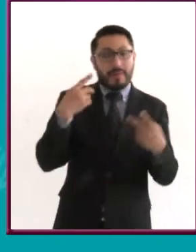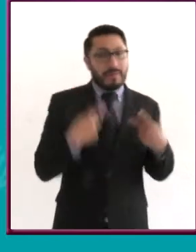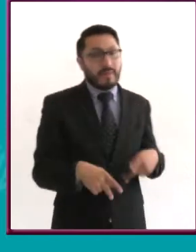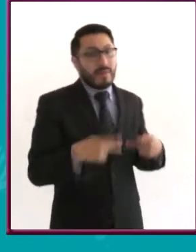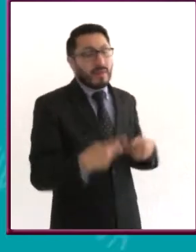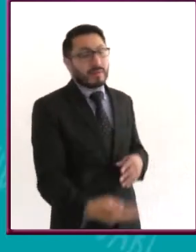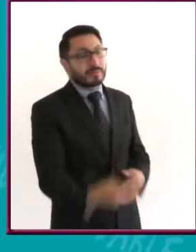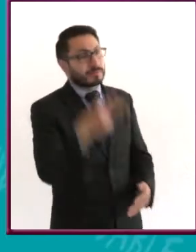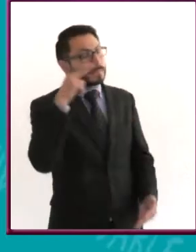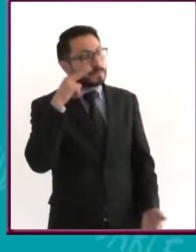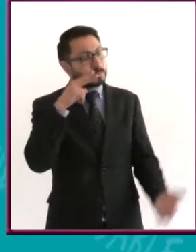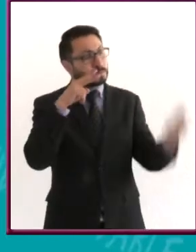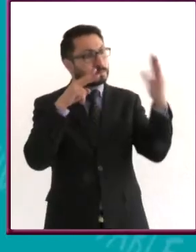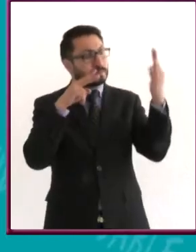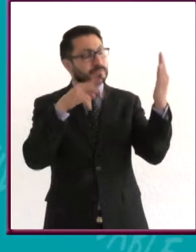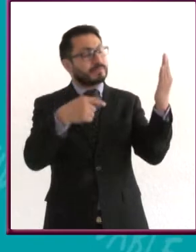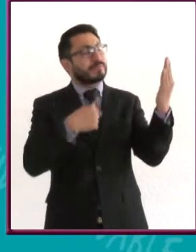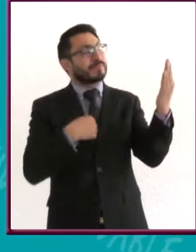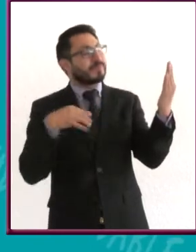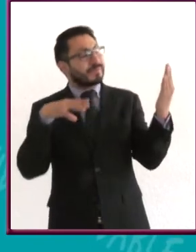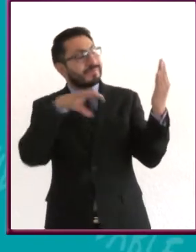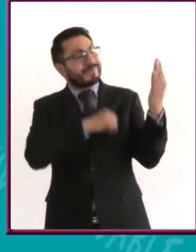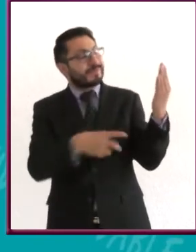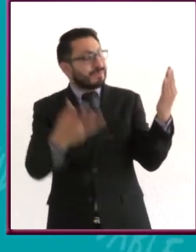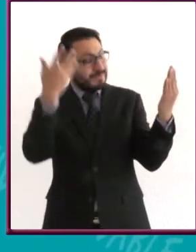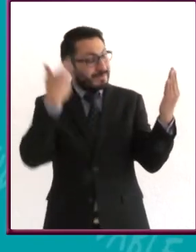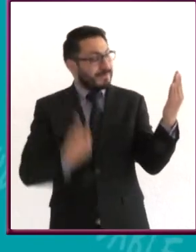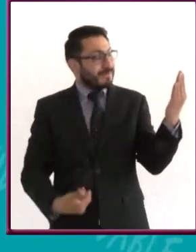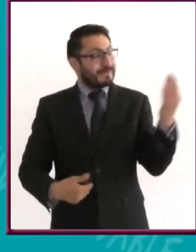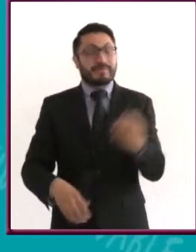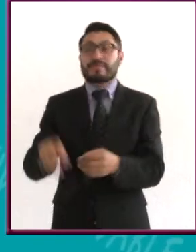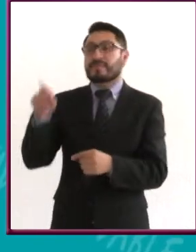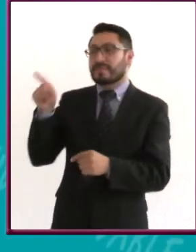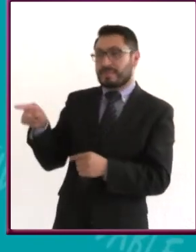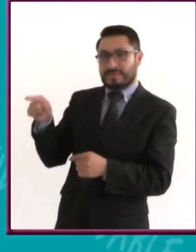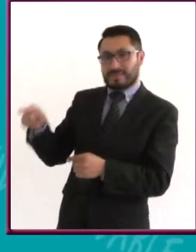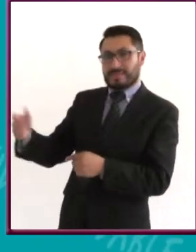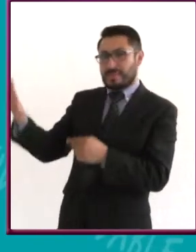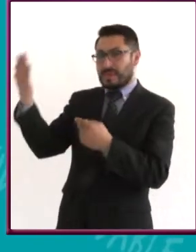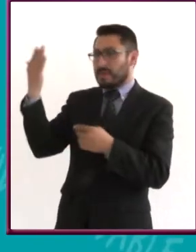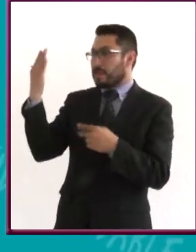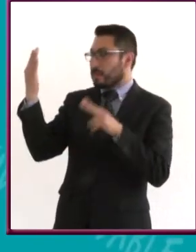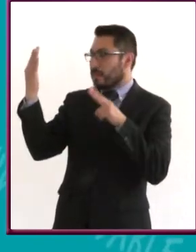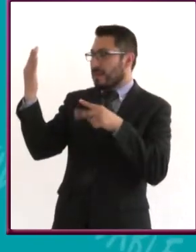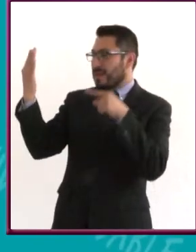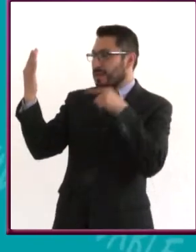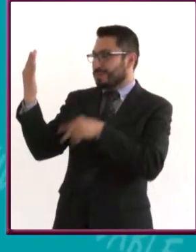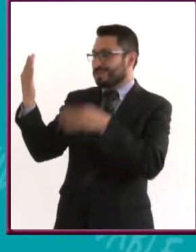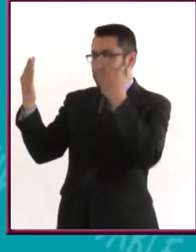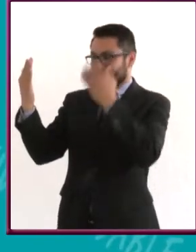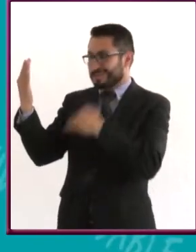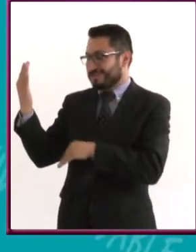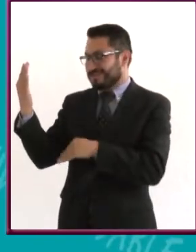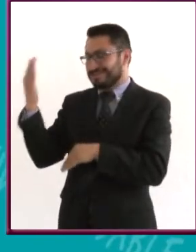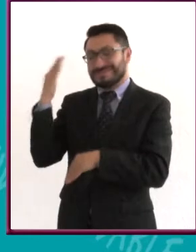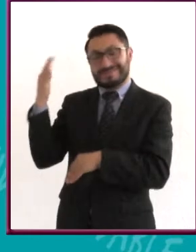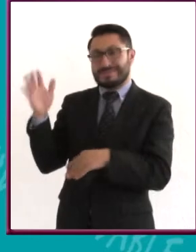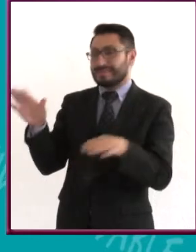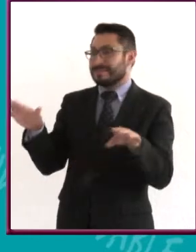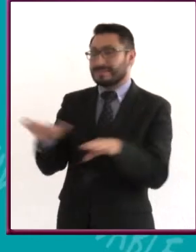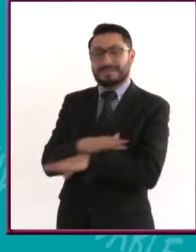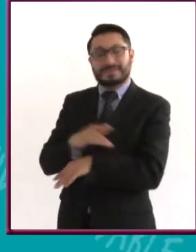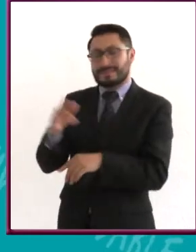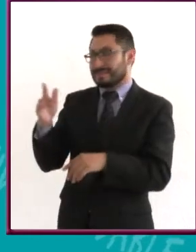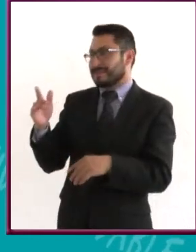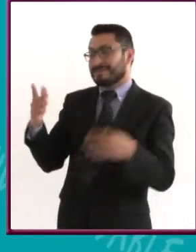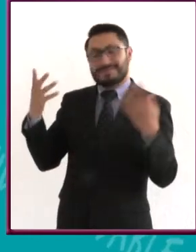personas que se miran al espejo y se dicen me encantas tal como eres y las personas que se dicen qué horrible eres, cambiaría todo de